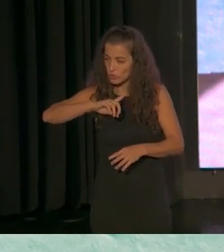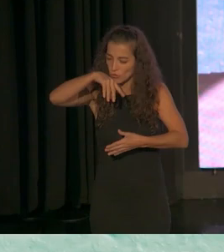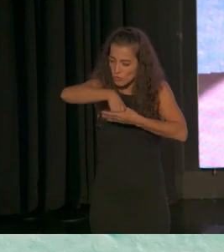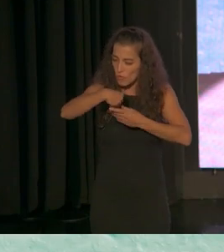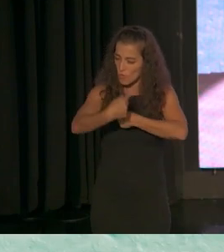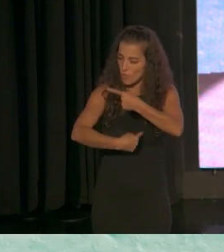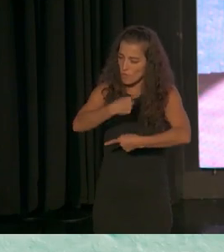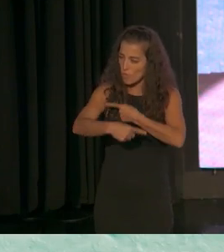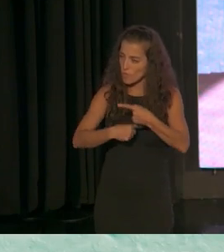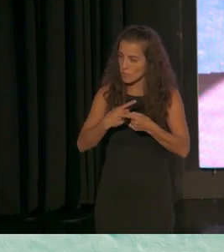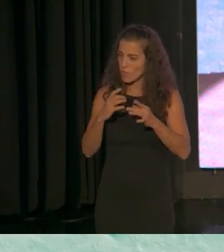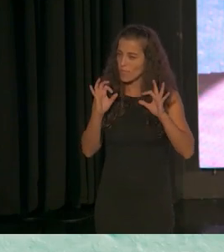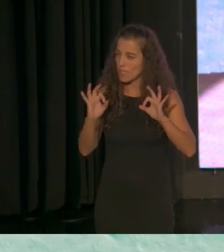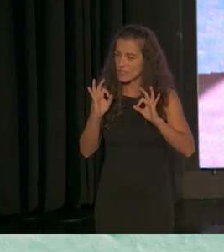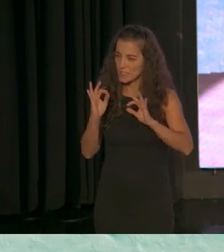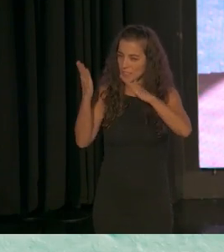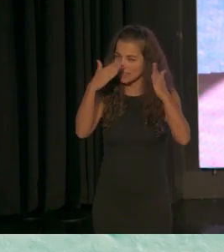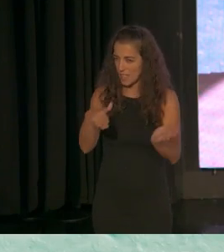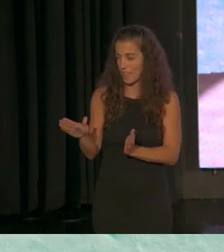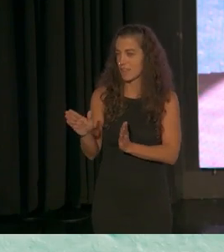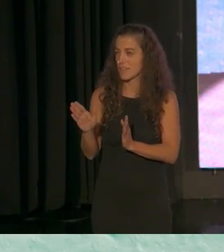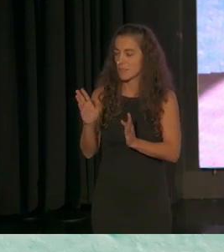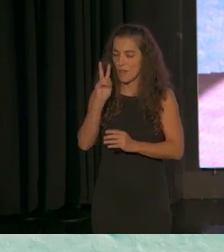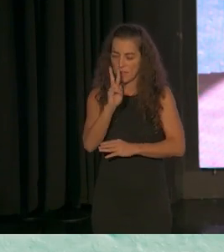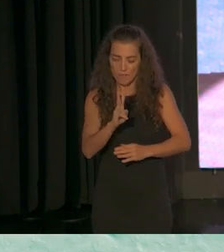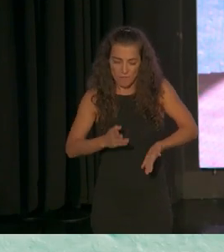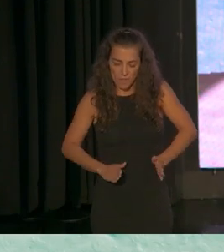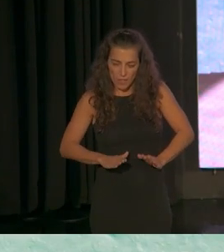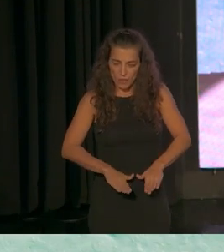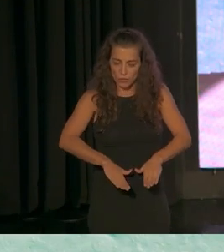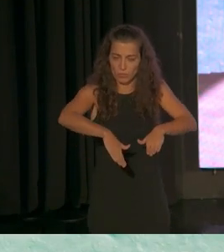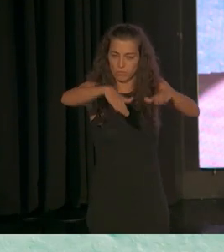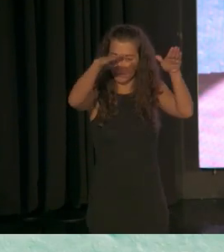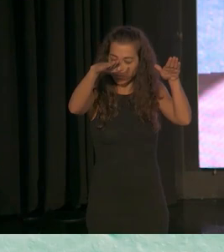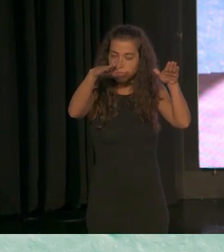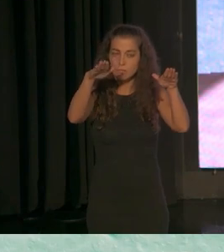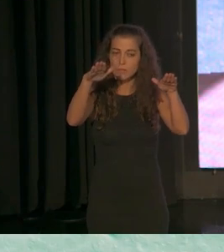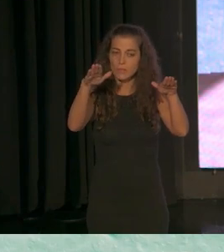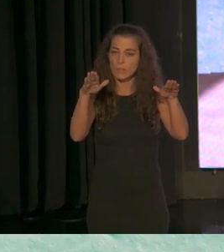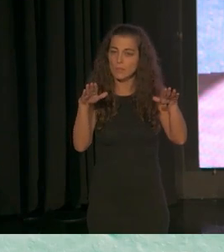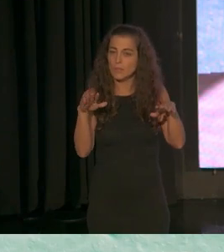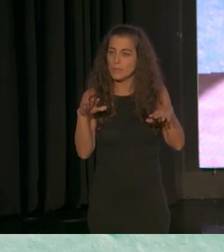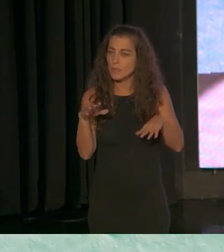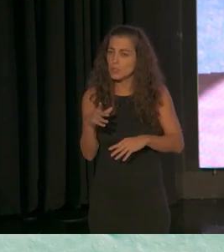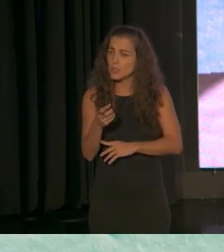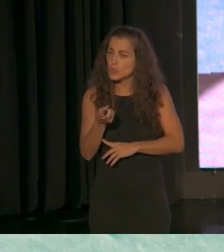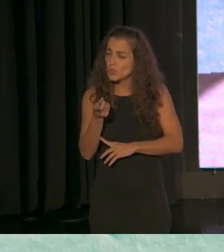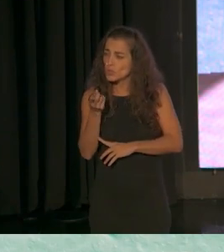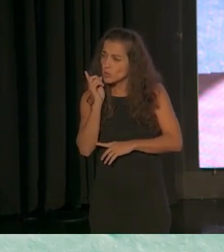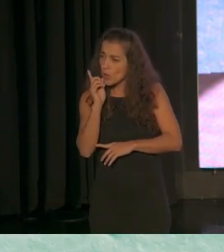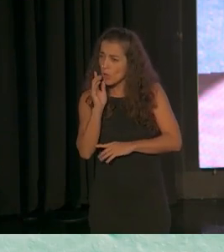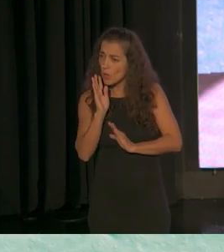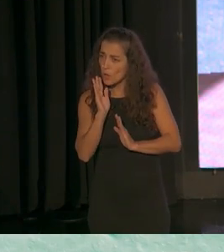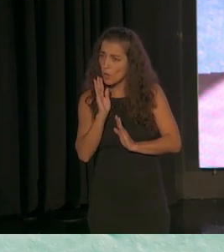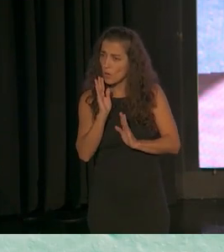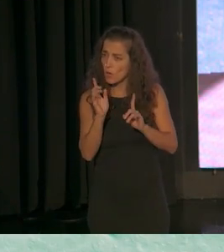tránsito de ver crecer a sus hijos ante no solamente su invisibilidad por